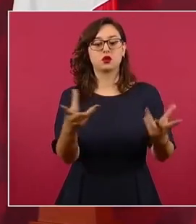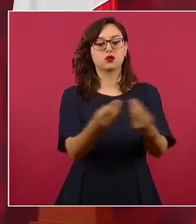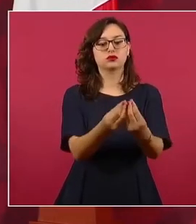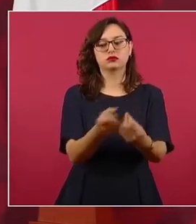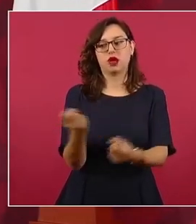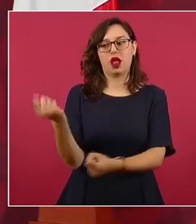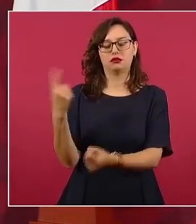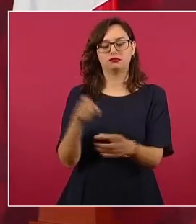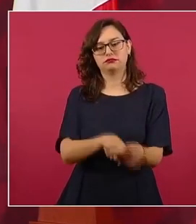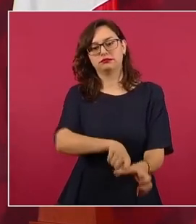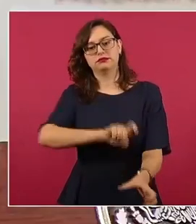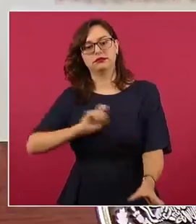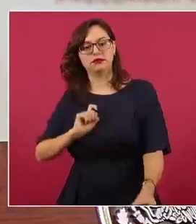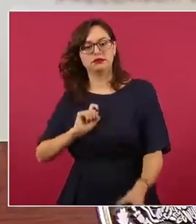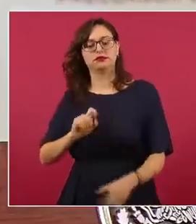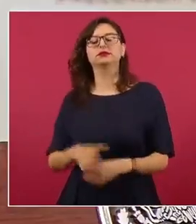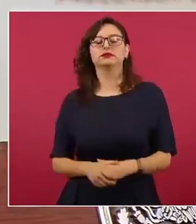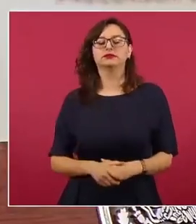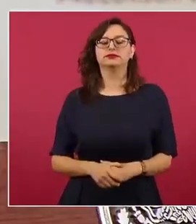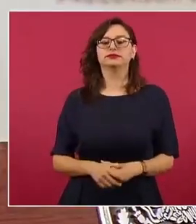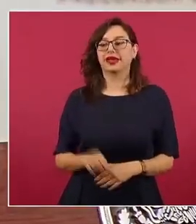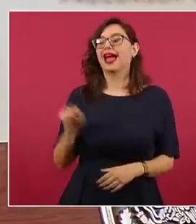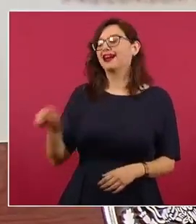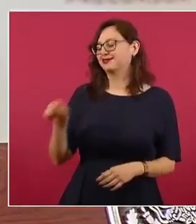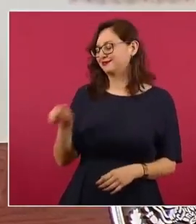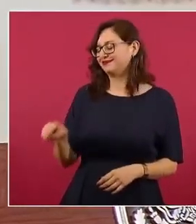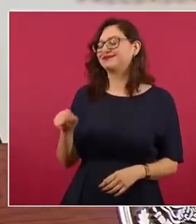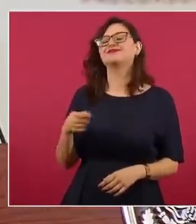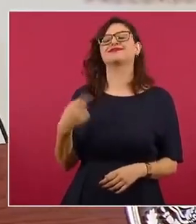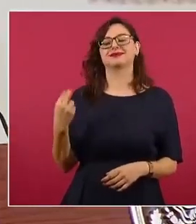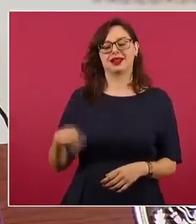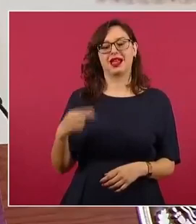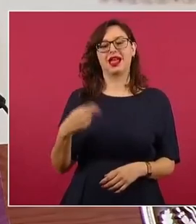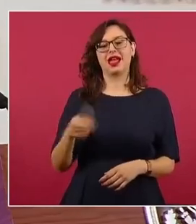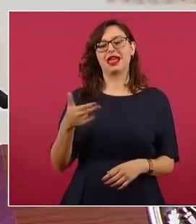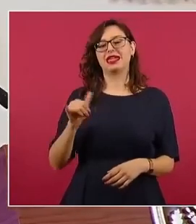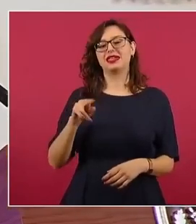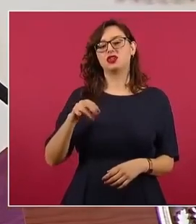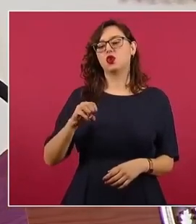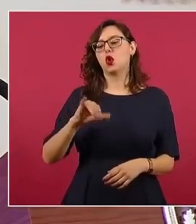Hinojosa. Entonces, y sí había